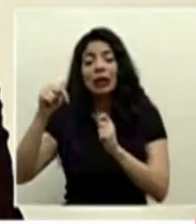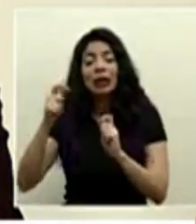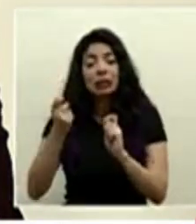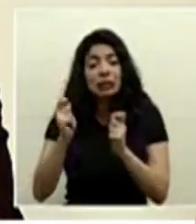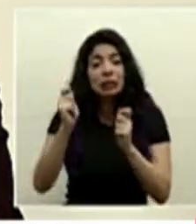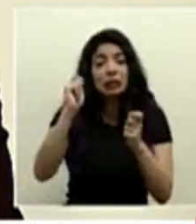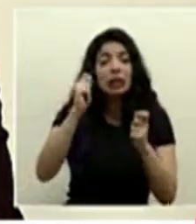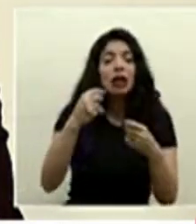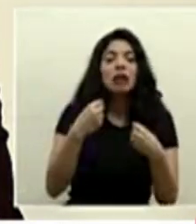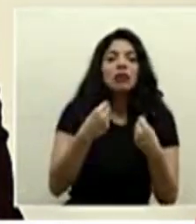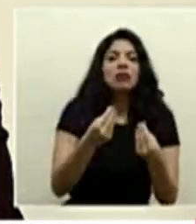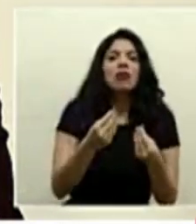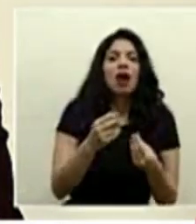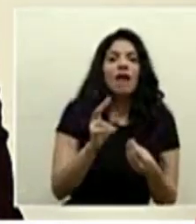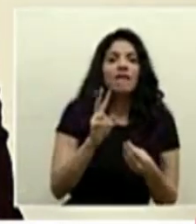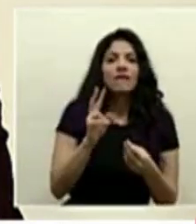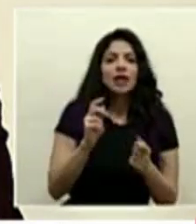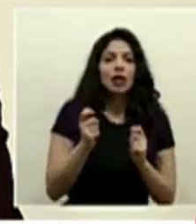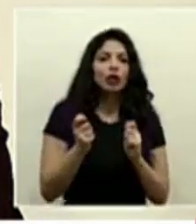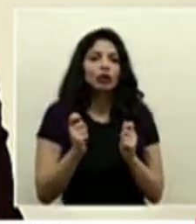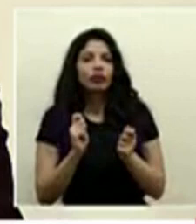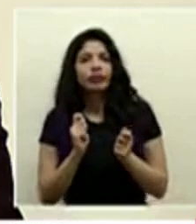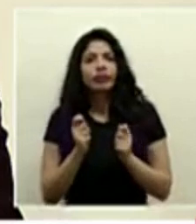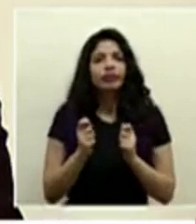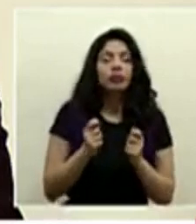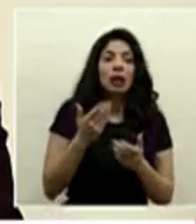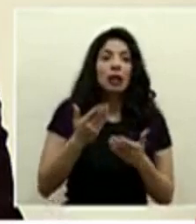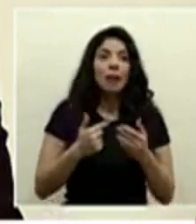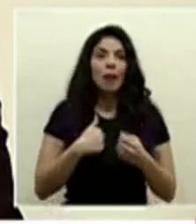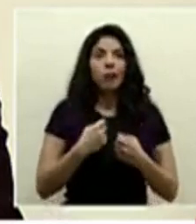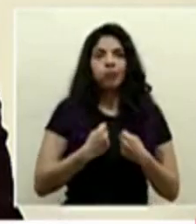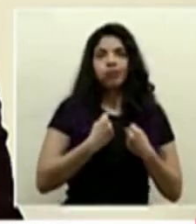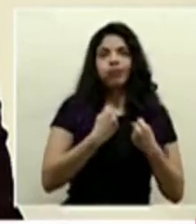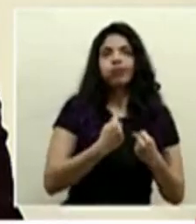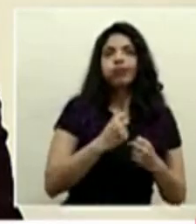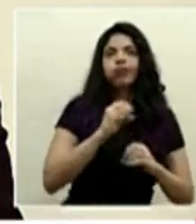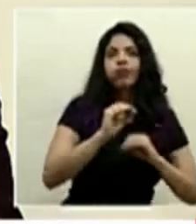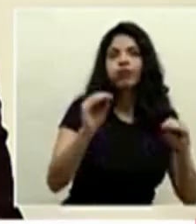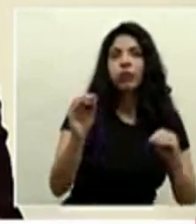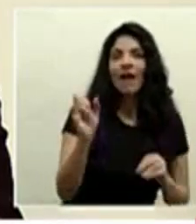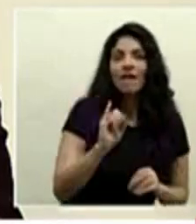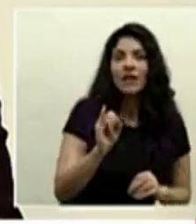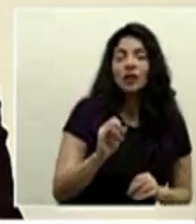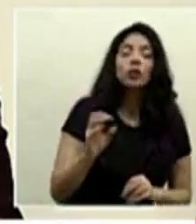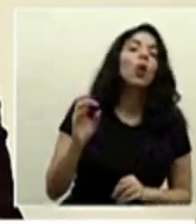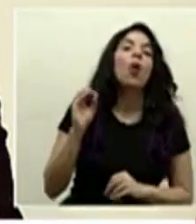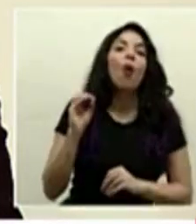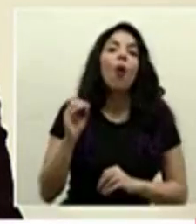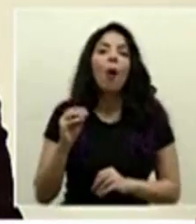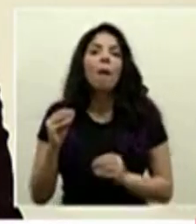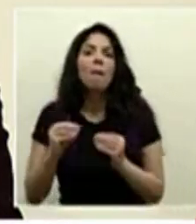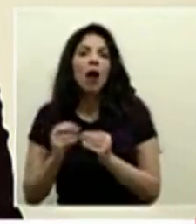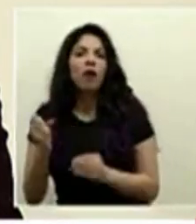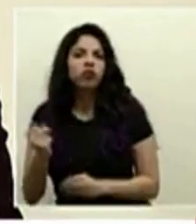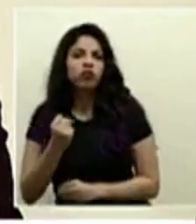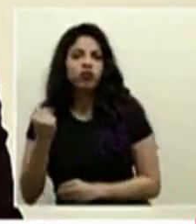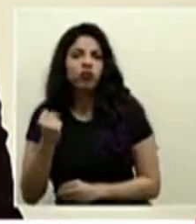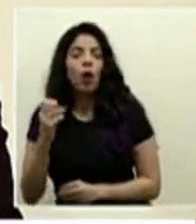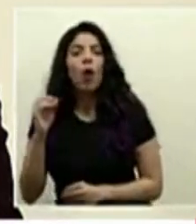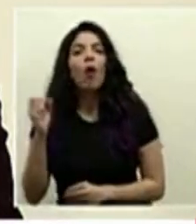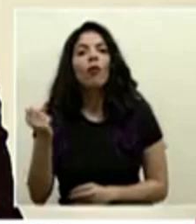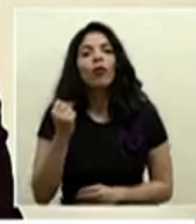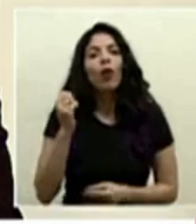conferir diferentes propiedades a los virus desde justamente tener una mayor capacidad de infección o bien una mayor agresividad o menor